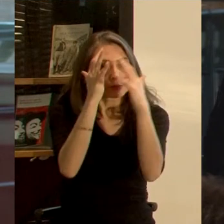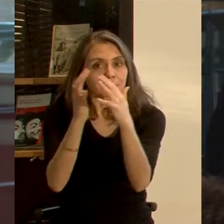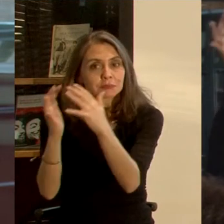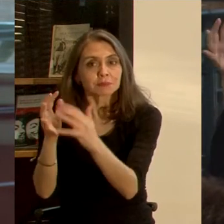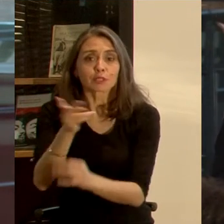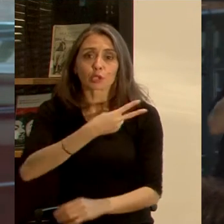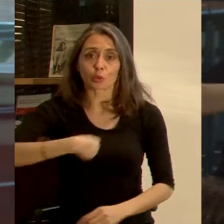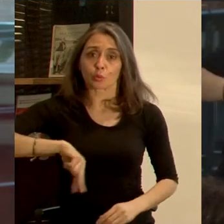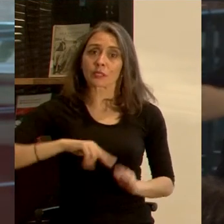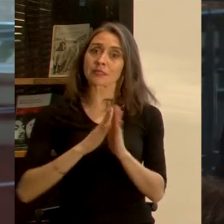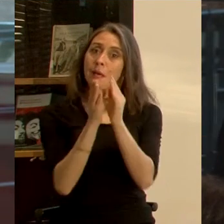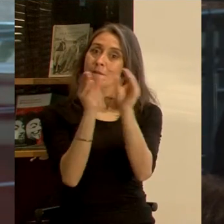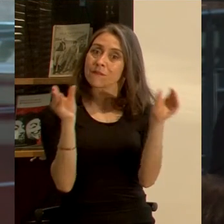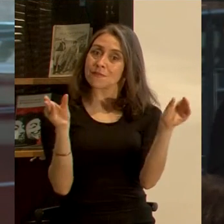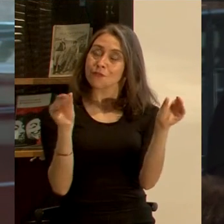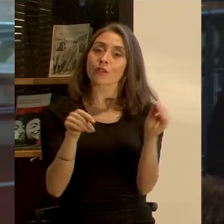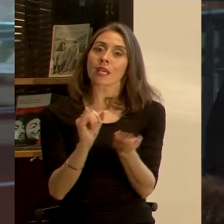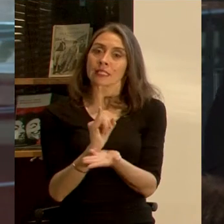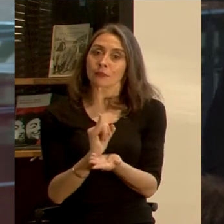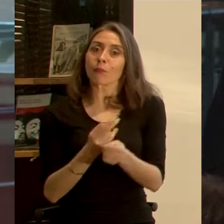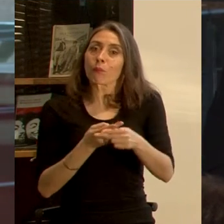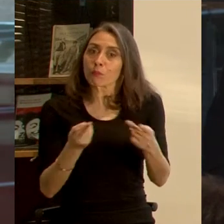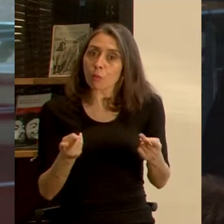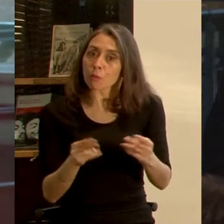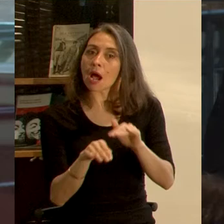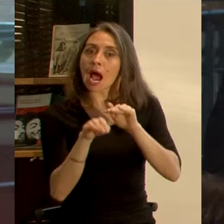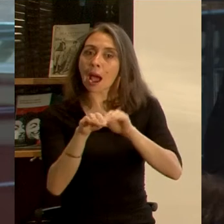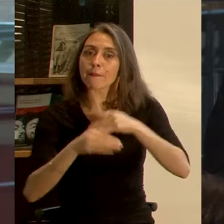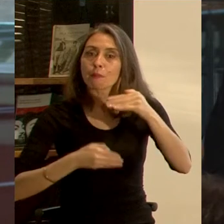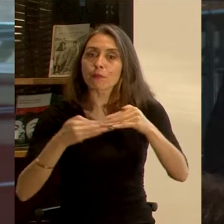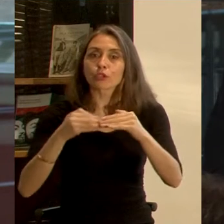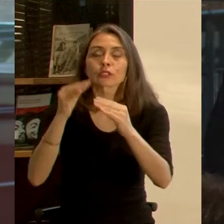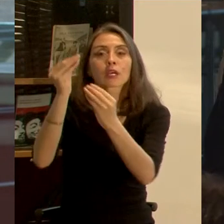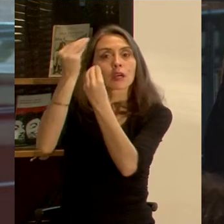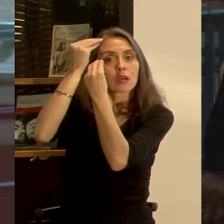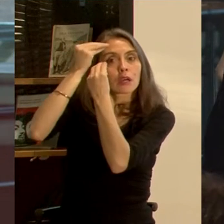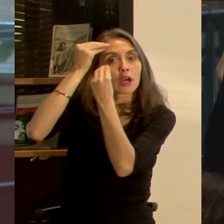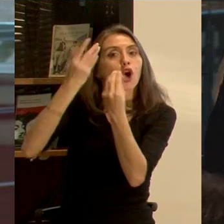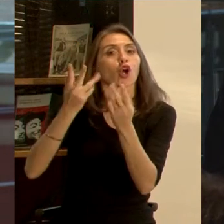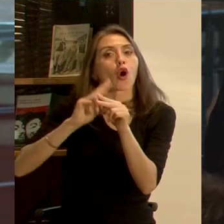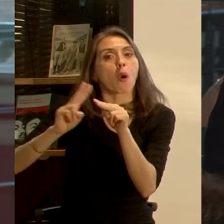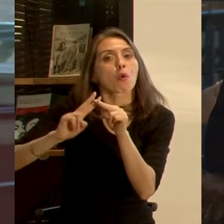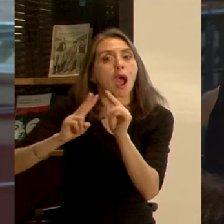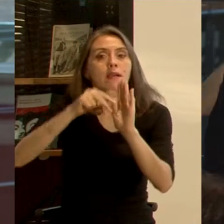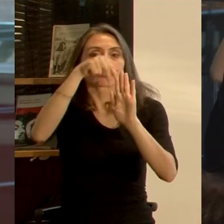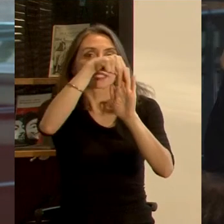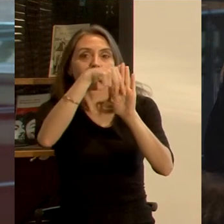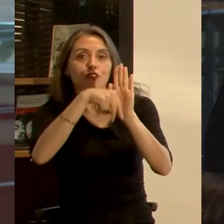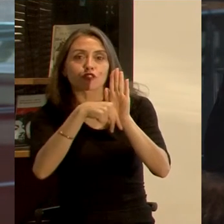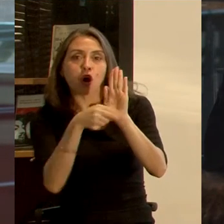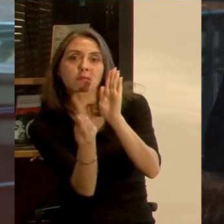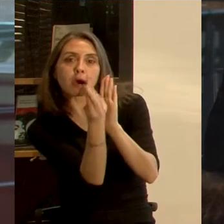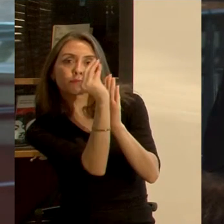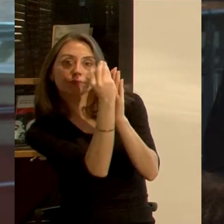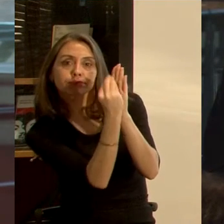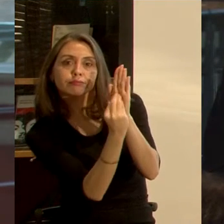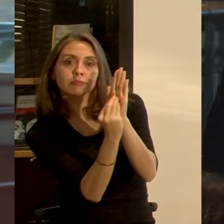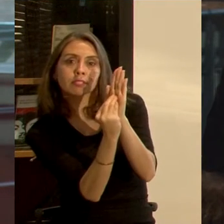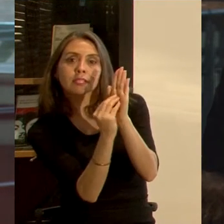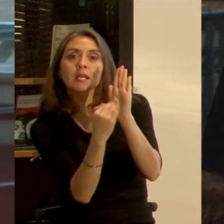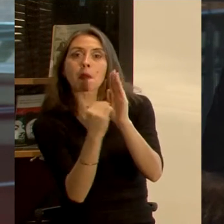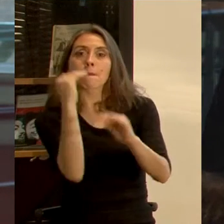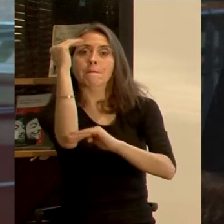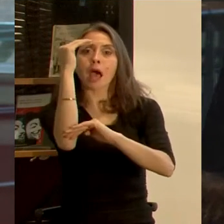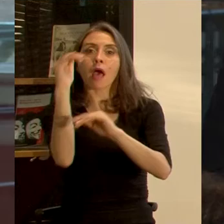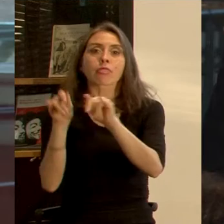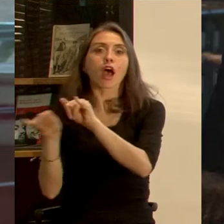Nuestra biblioteca, como una institución pública que apoya el proceso de formación de las normas que nos rigen a todos por igual, quiere